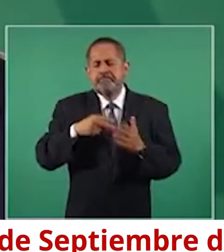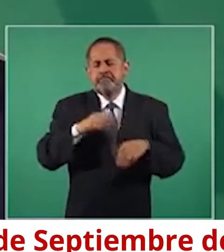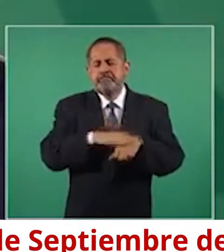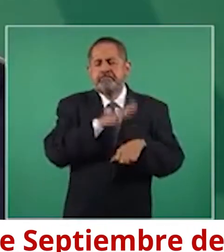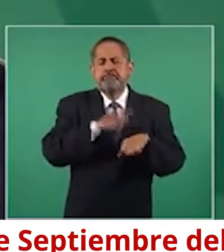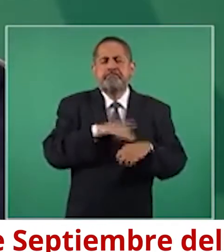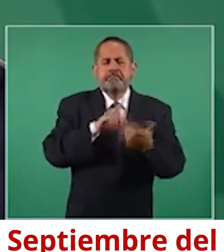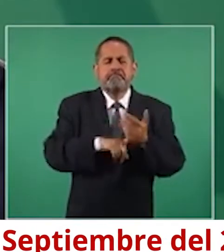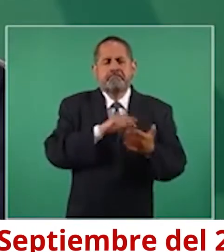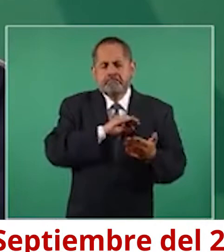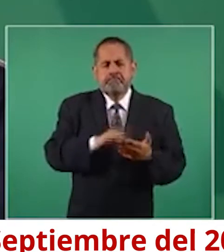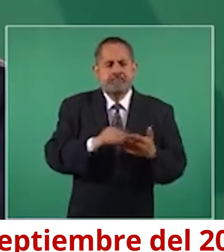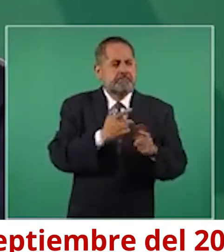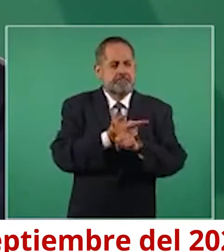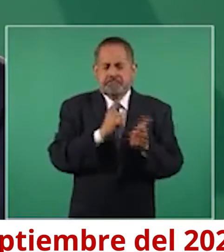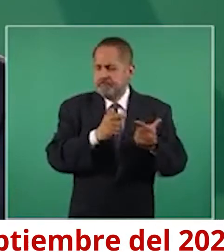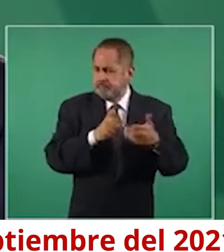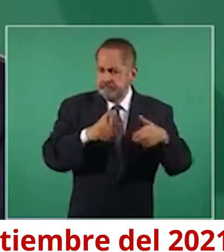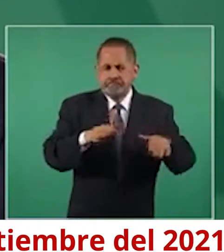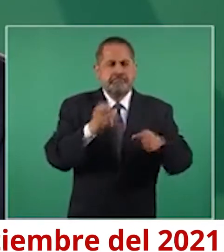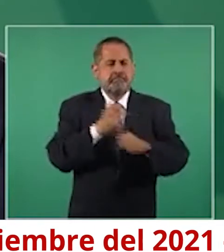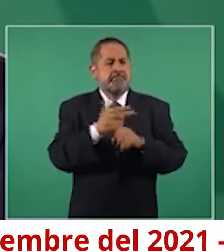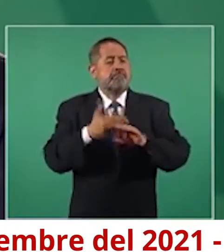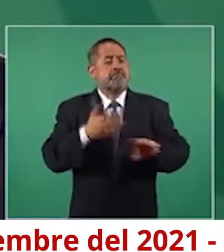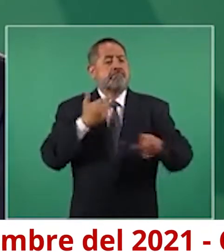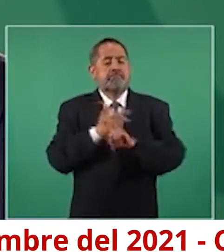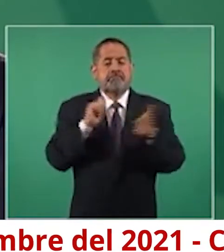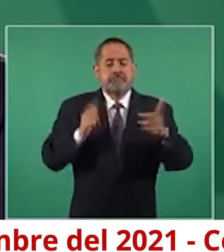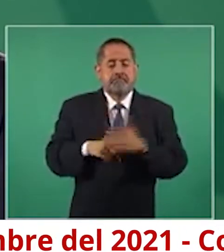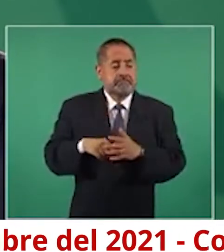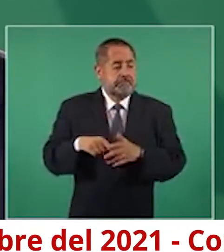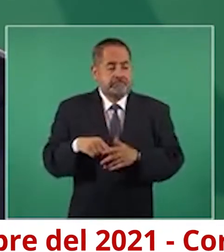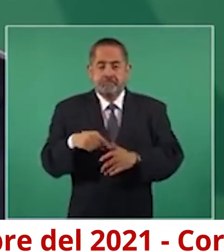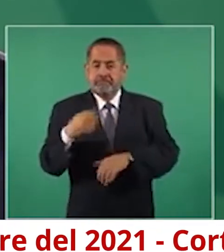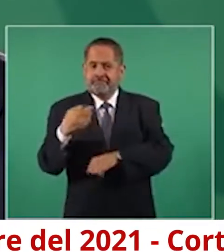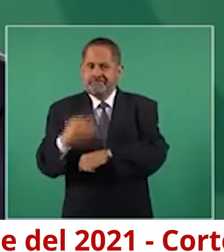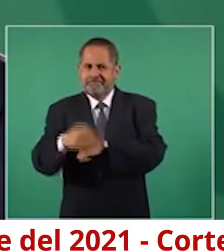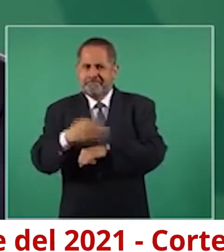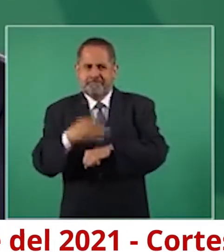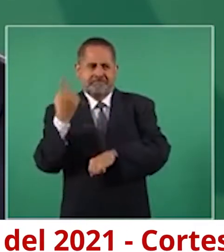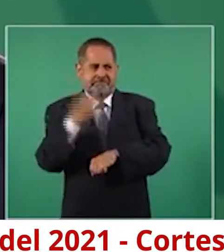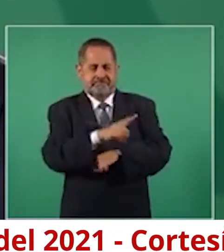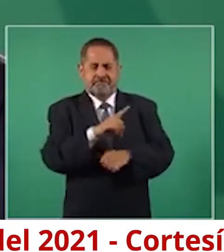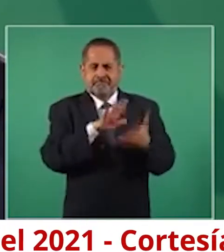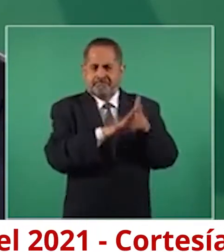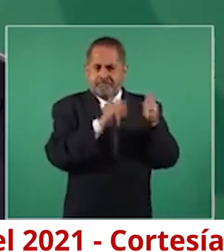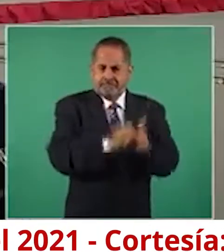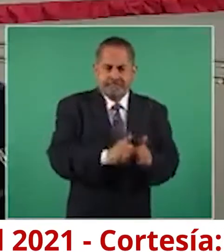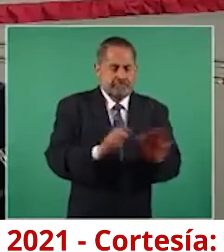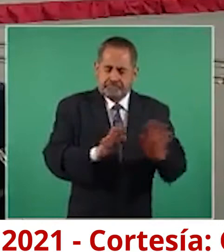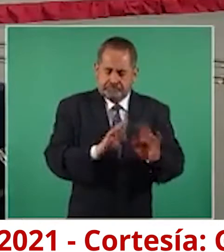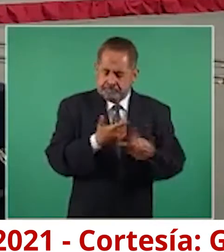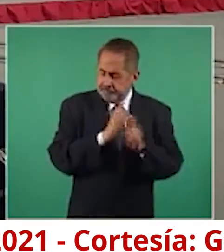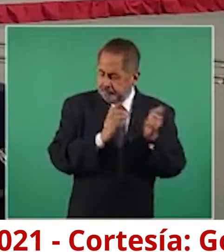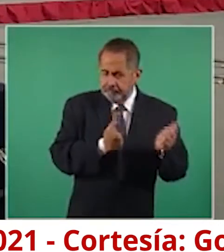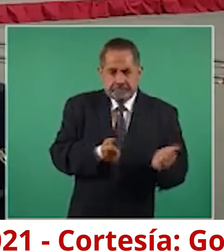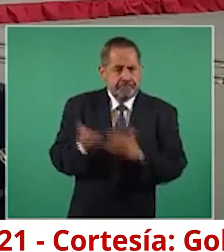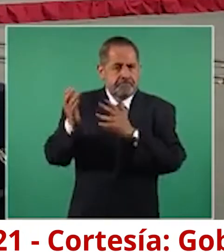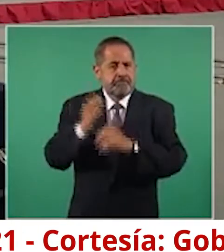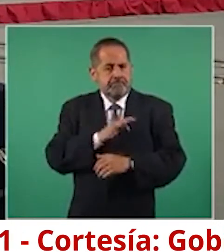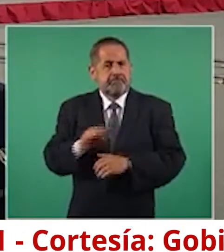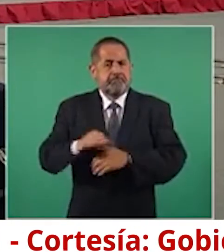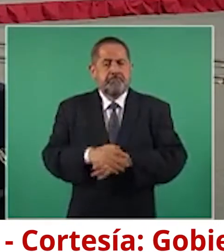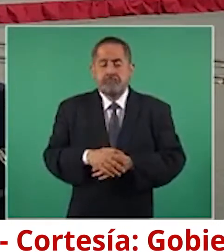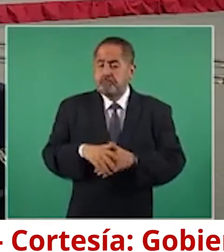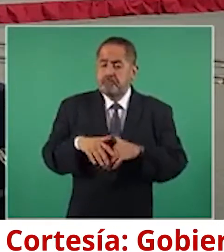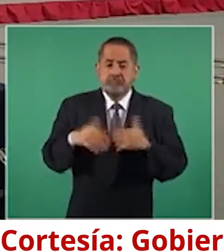ley para ser preliberados y modificar así las medidas cautelares u obtener su libertad. De esta manera podemos